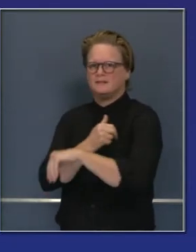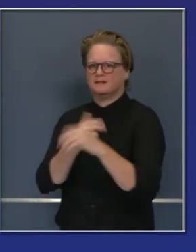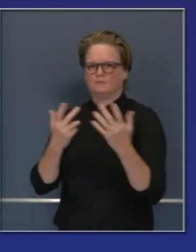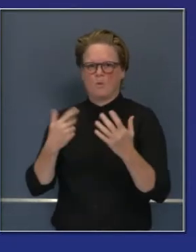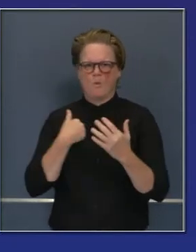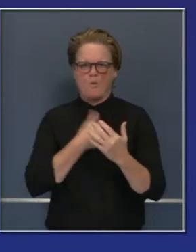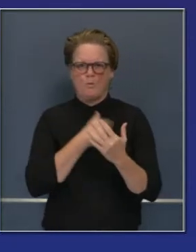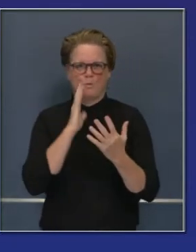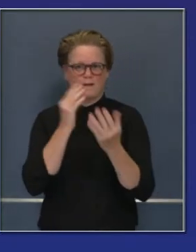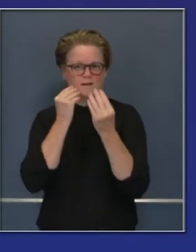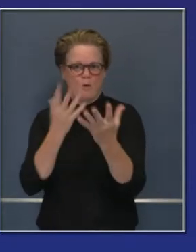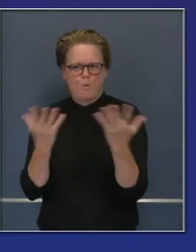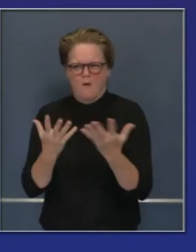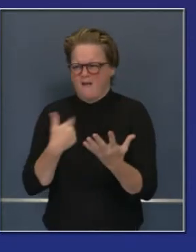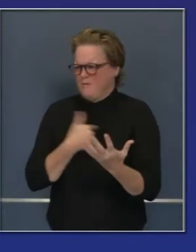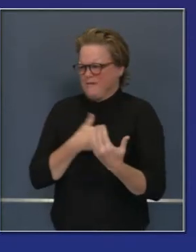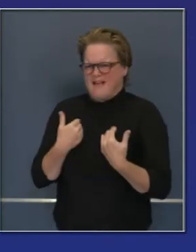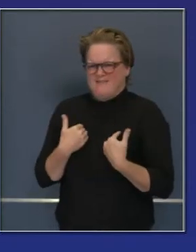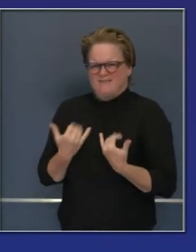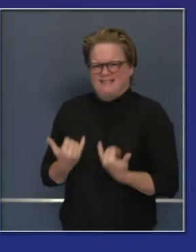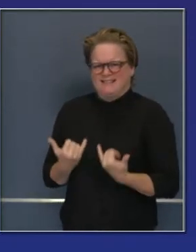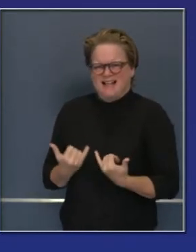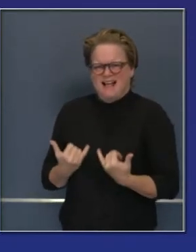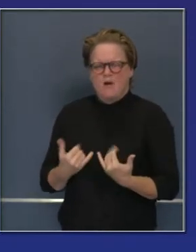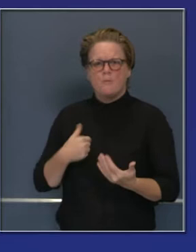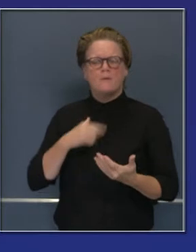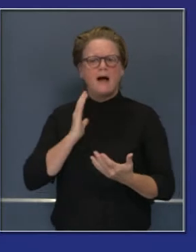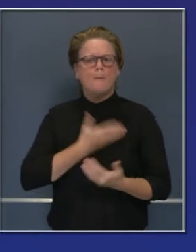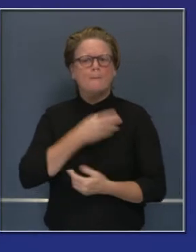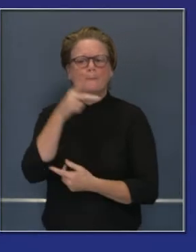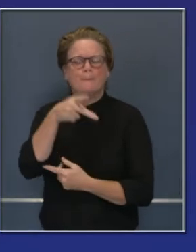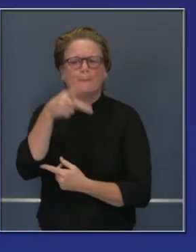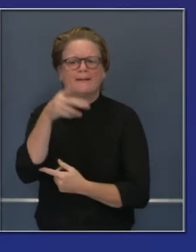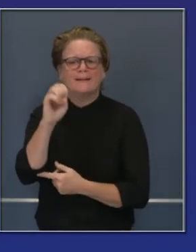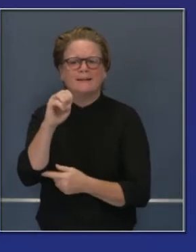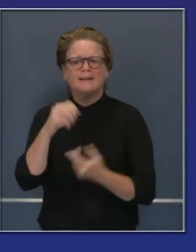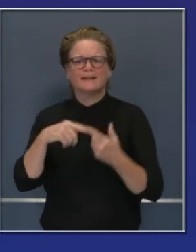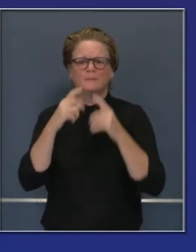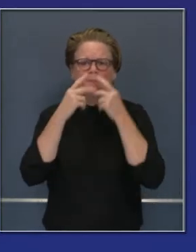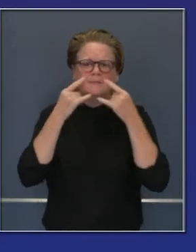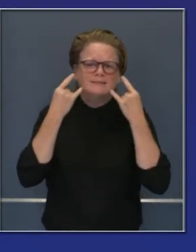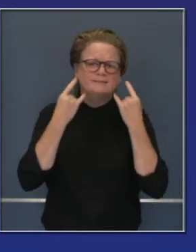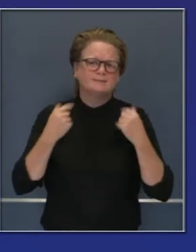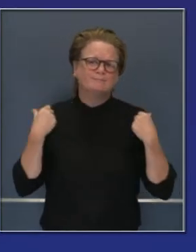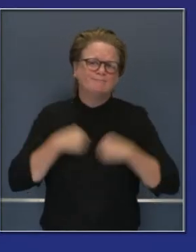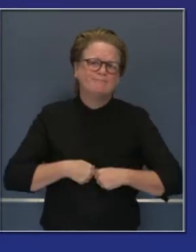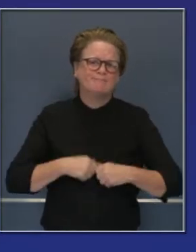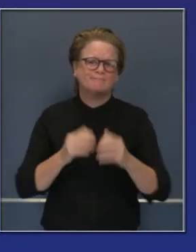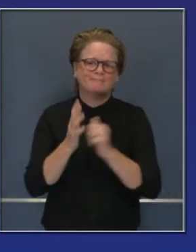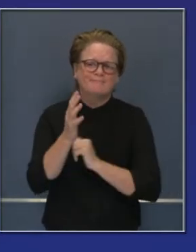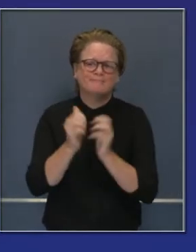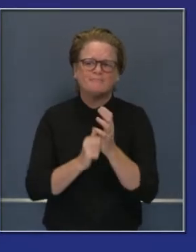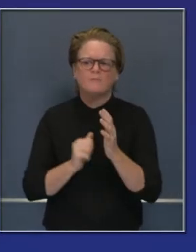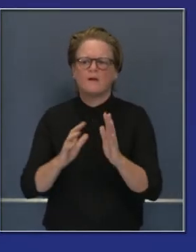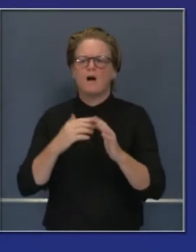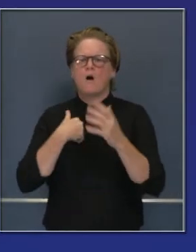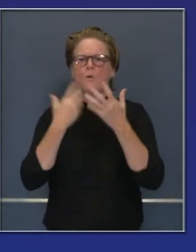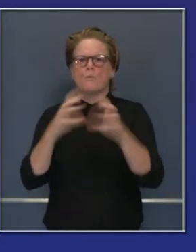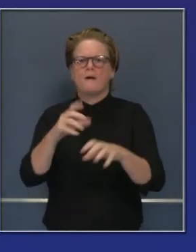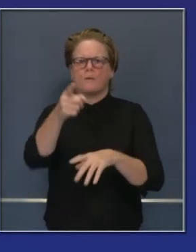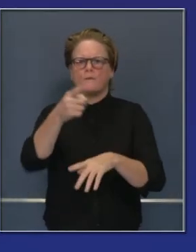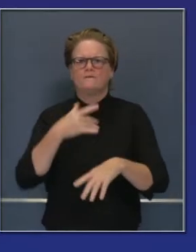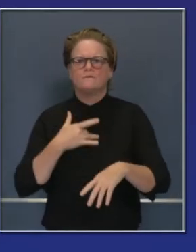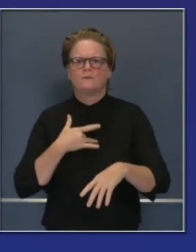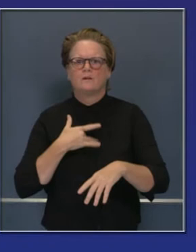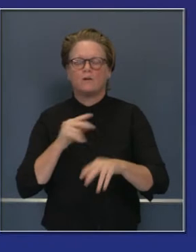más allá del inventario existente, que ya de por sí es bastante abundante. No quiero crear